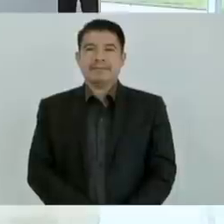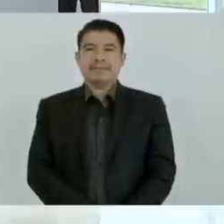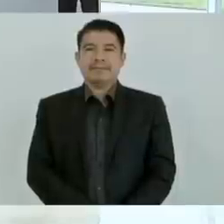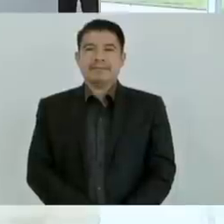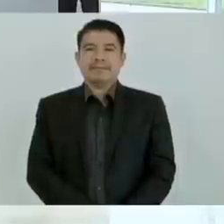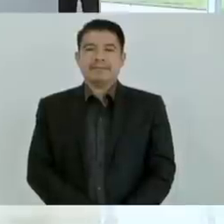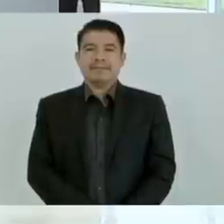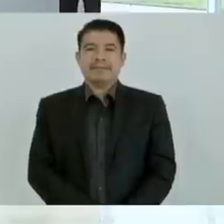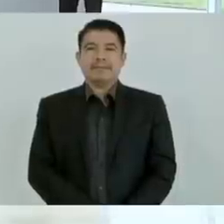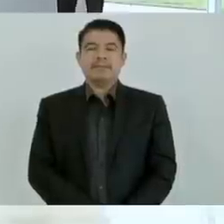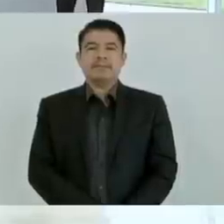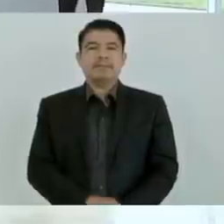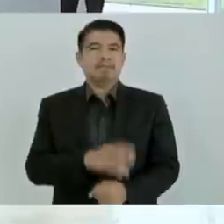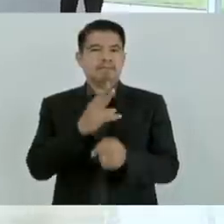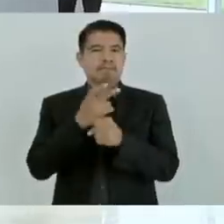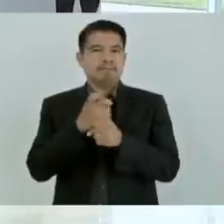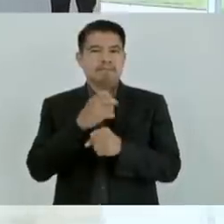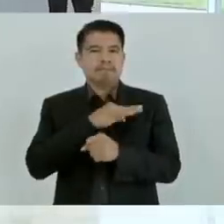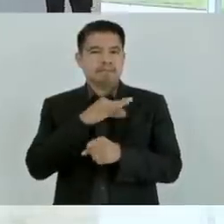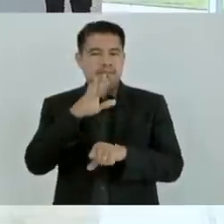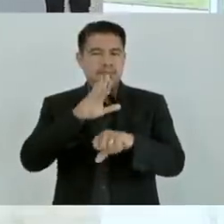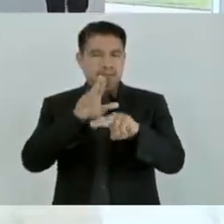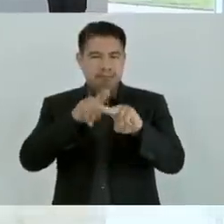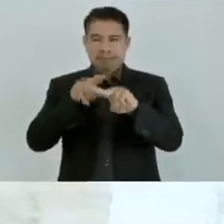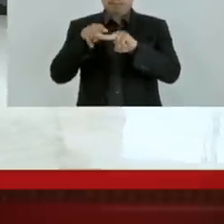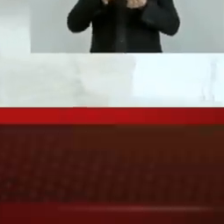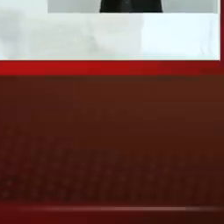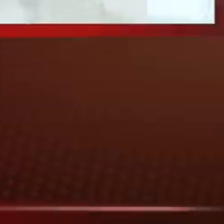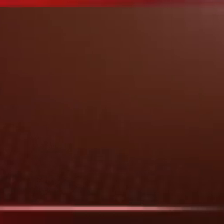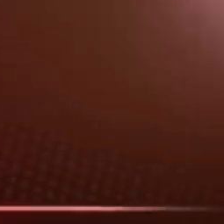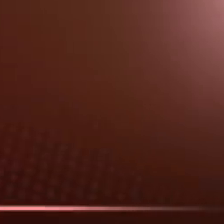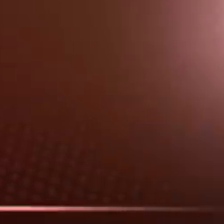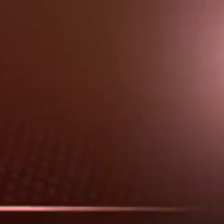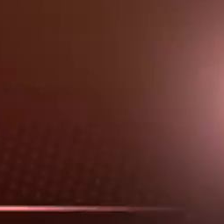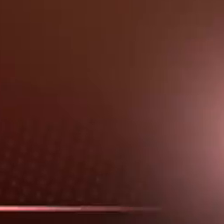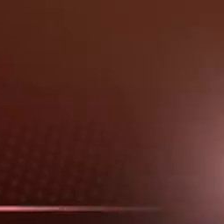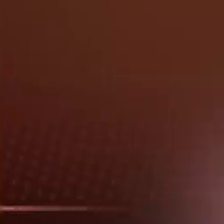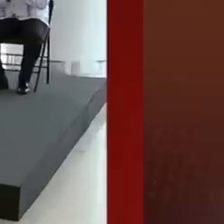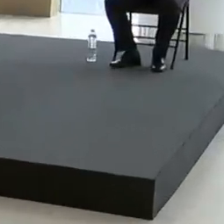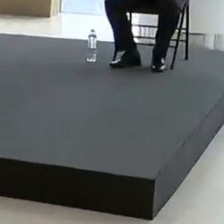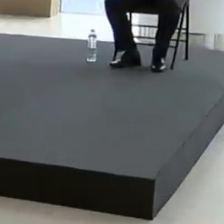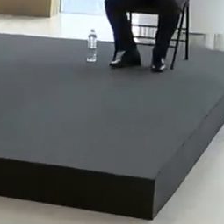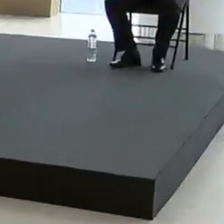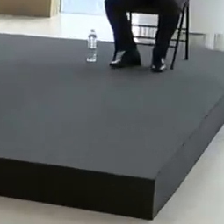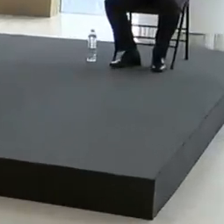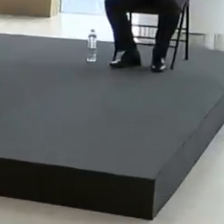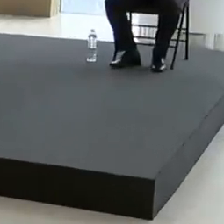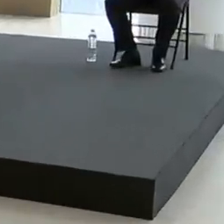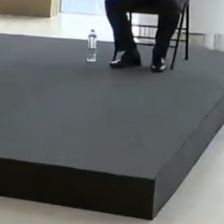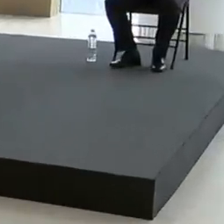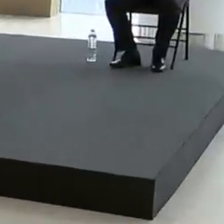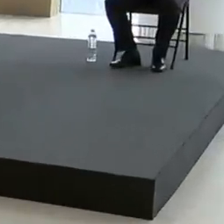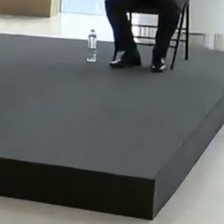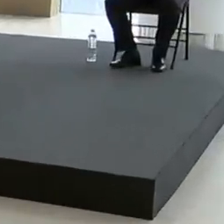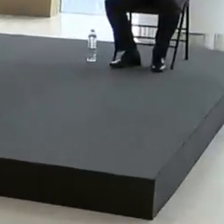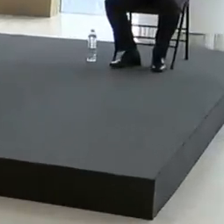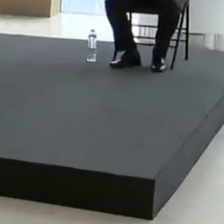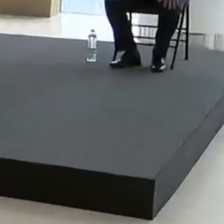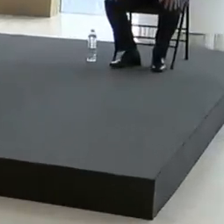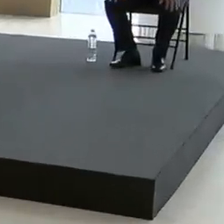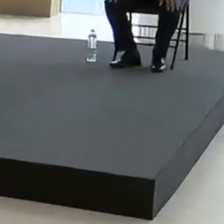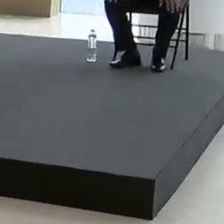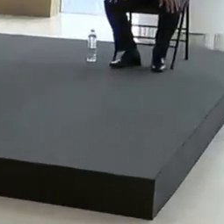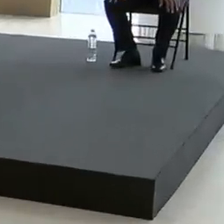Les invitamos a ocupar sus lugares en presidio. Escuchemos el mensaje de bienvenida